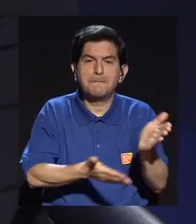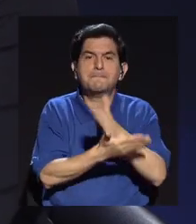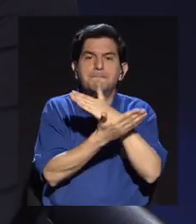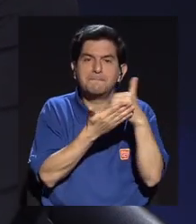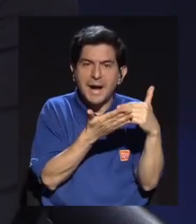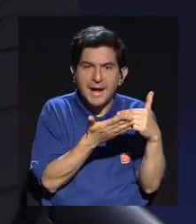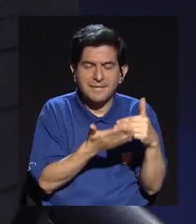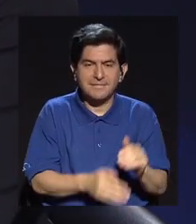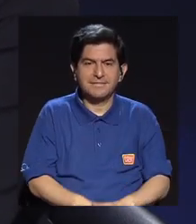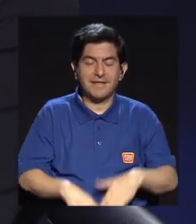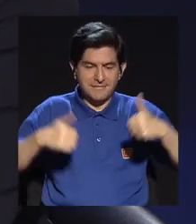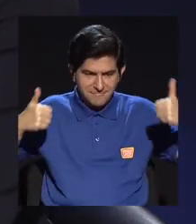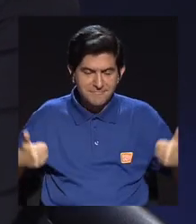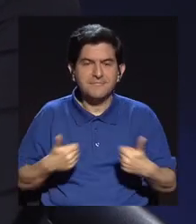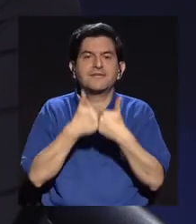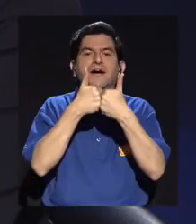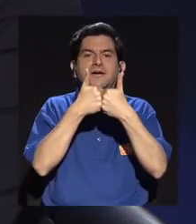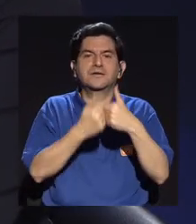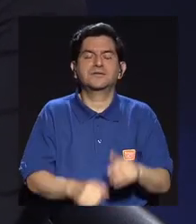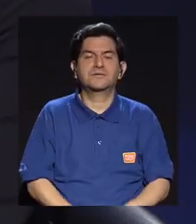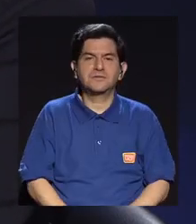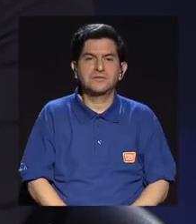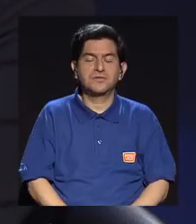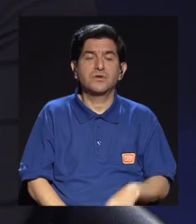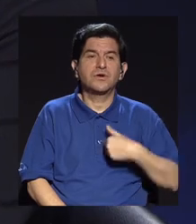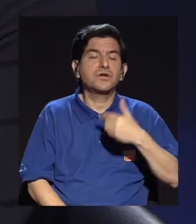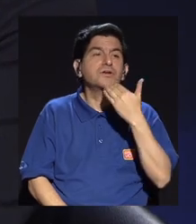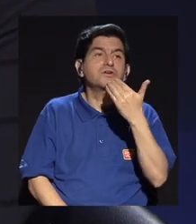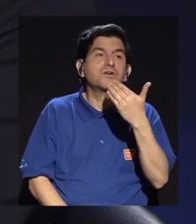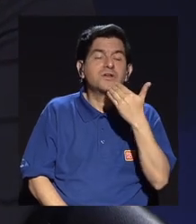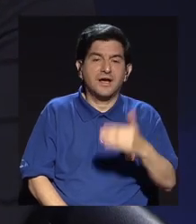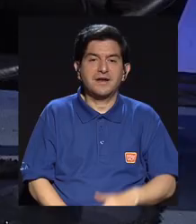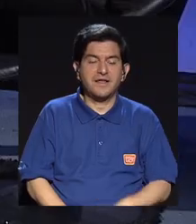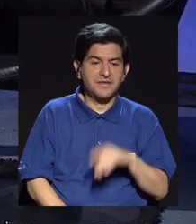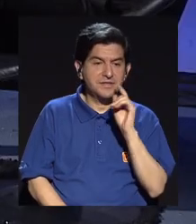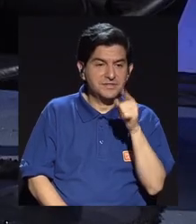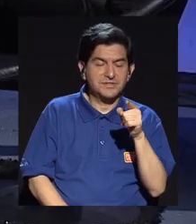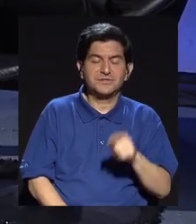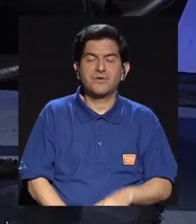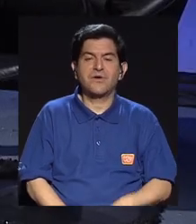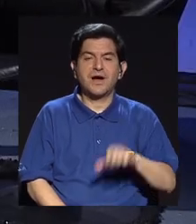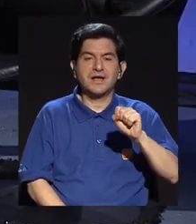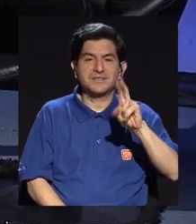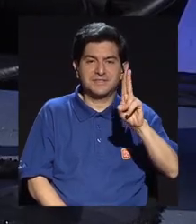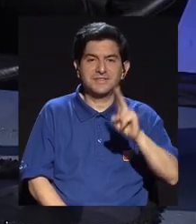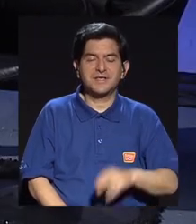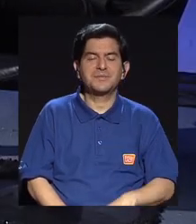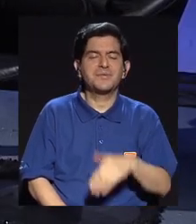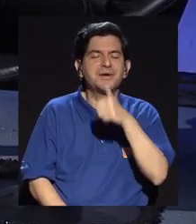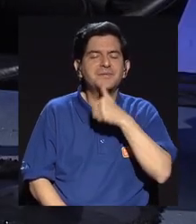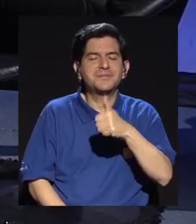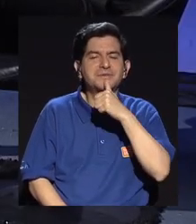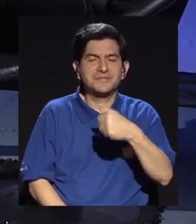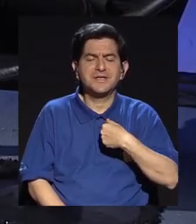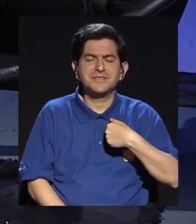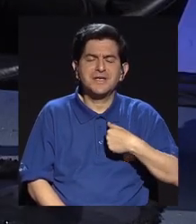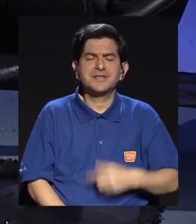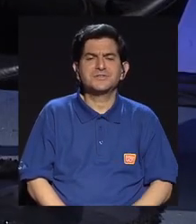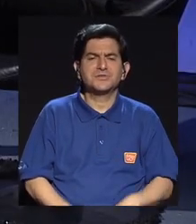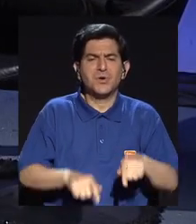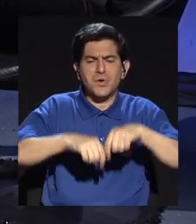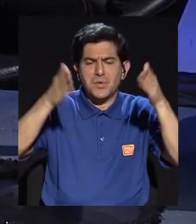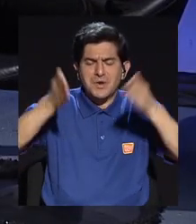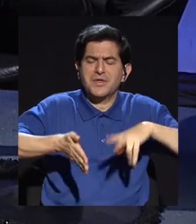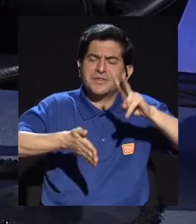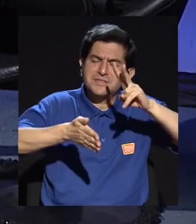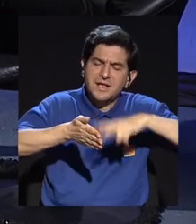eso era parte del reto de esto, al que le agradezco a Silvia que haya tenido tanta paciencia, porque yo soy un periodista que leo y